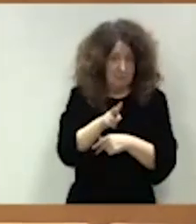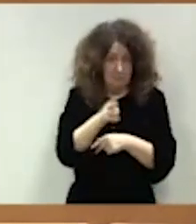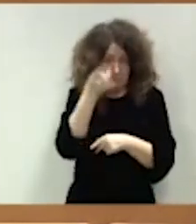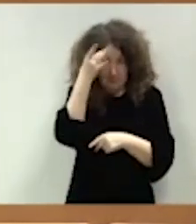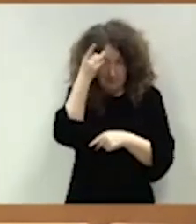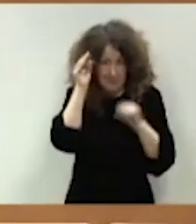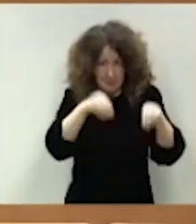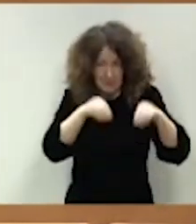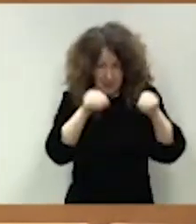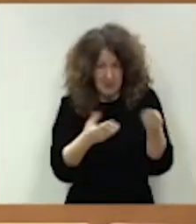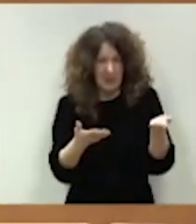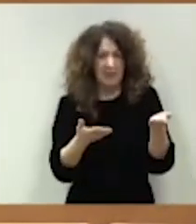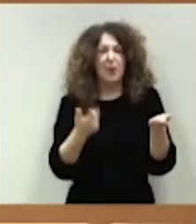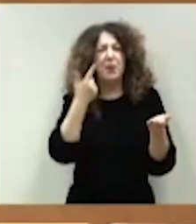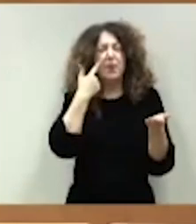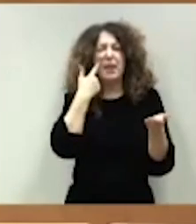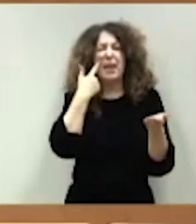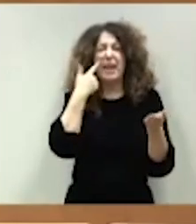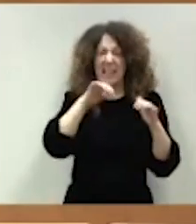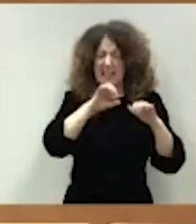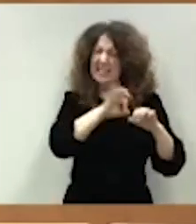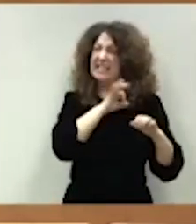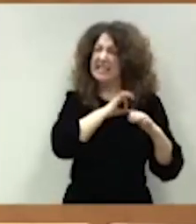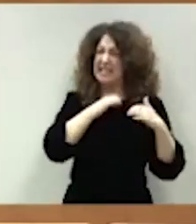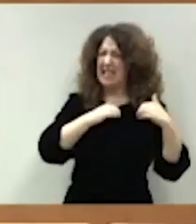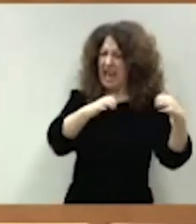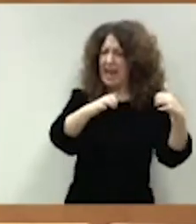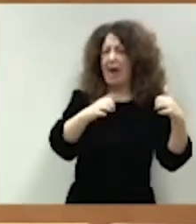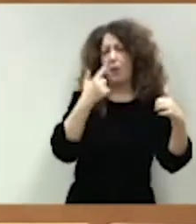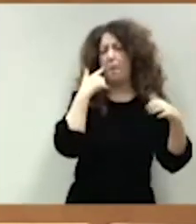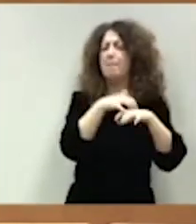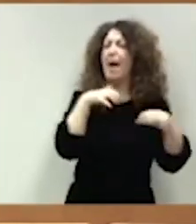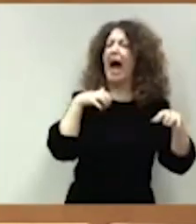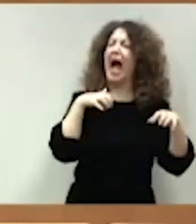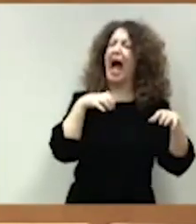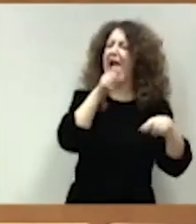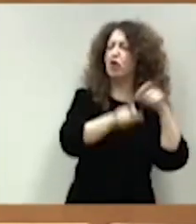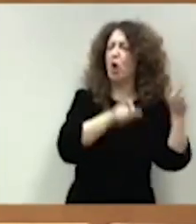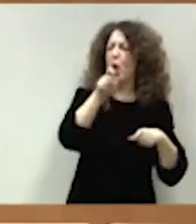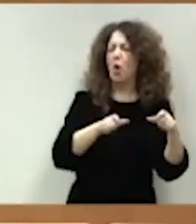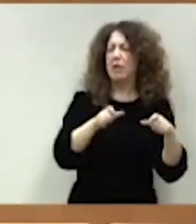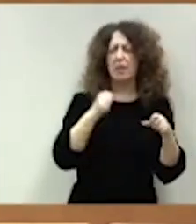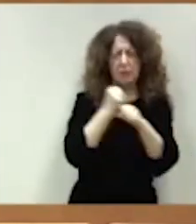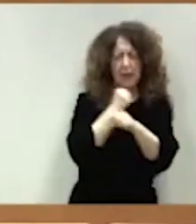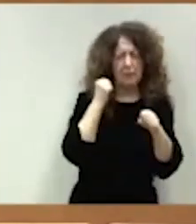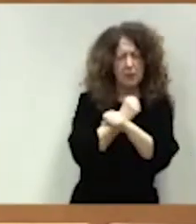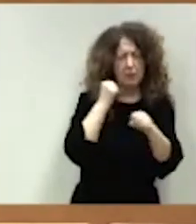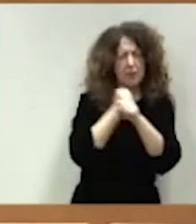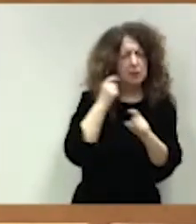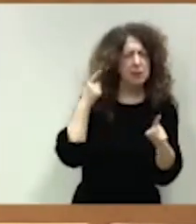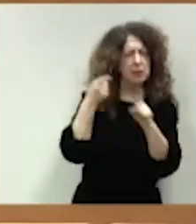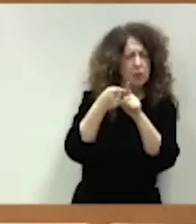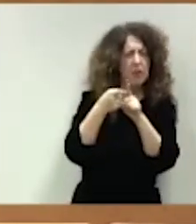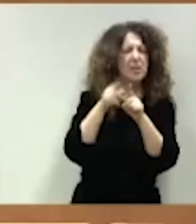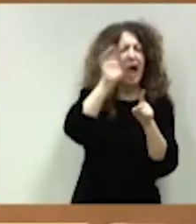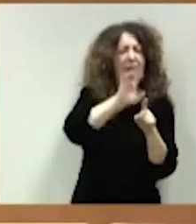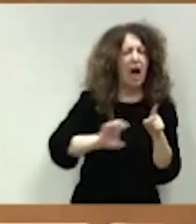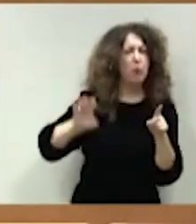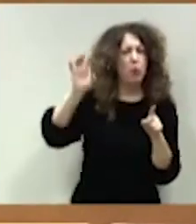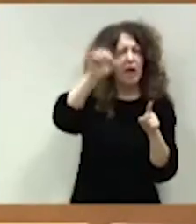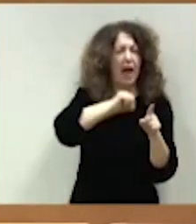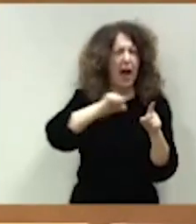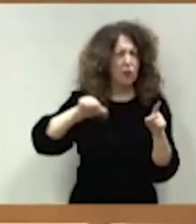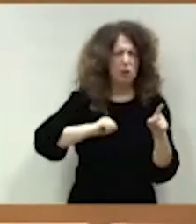toda lógica que la mayoría de esta Cámara se emplea a fondo para perjudicar a las comunidades autónomas, a los